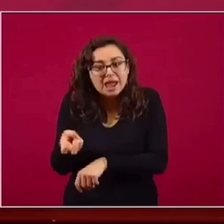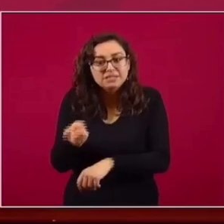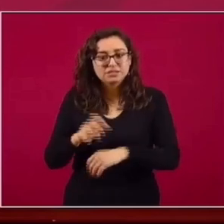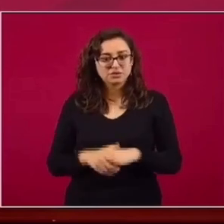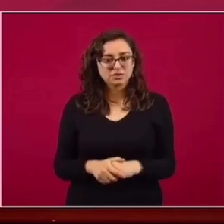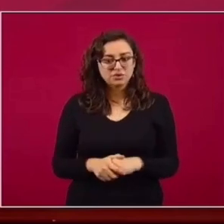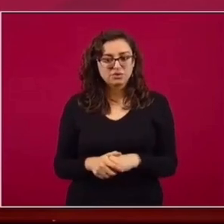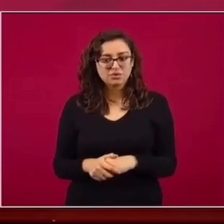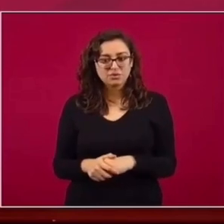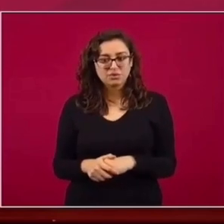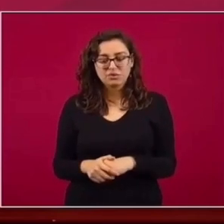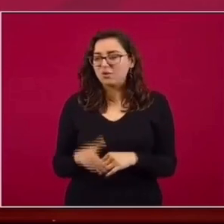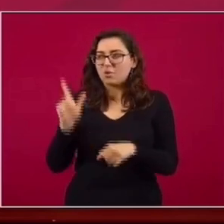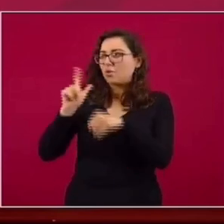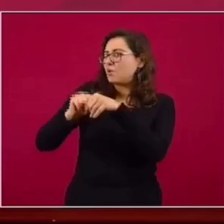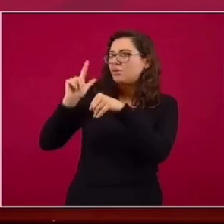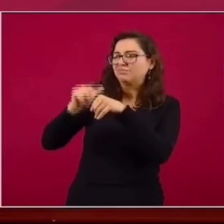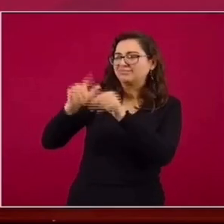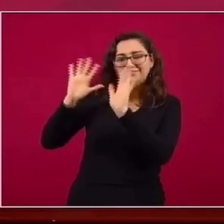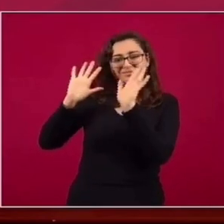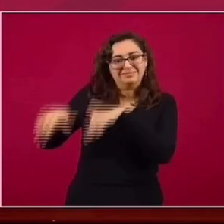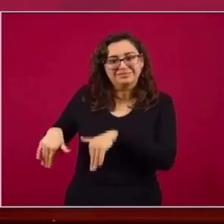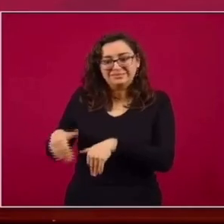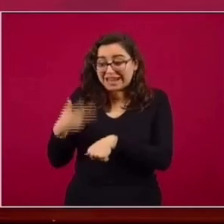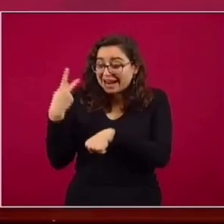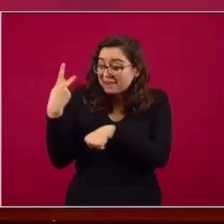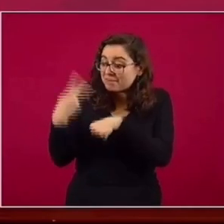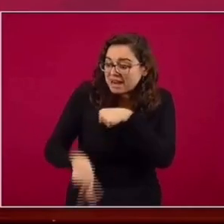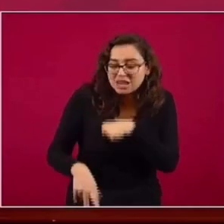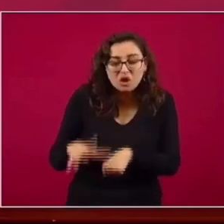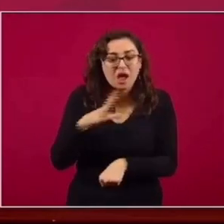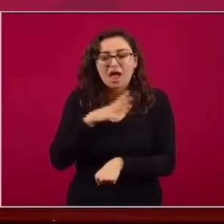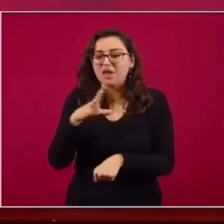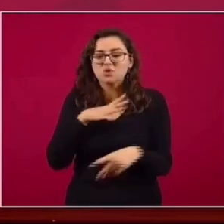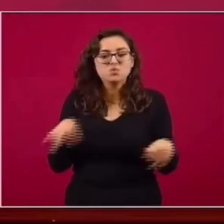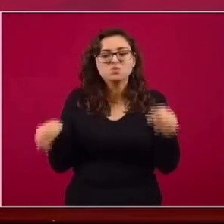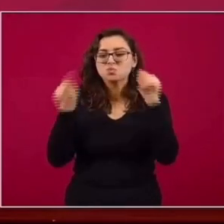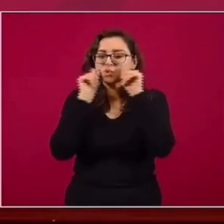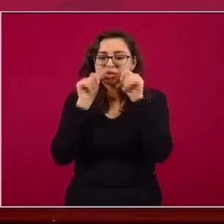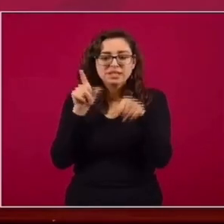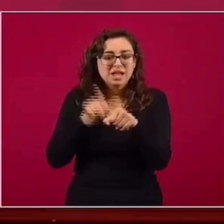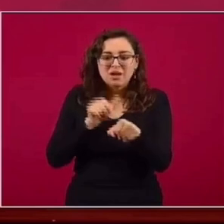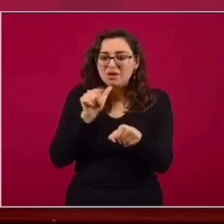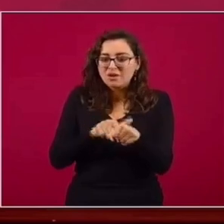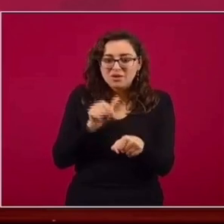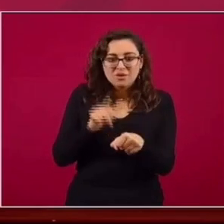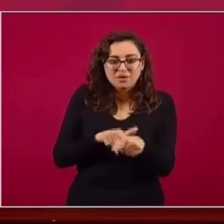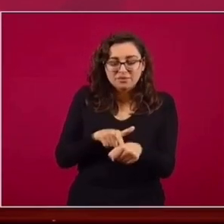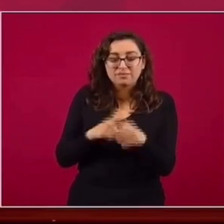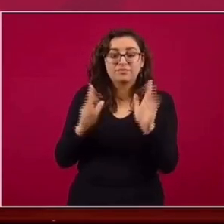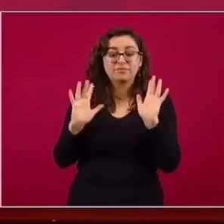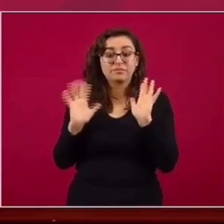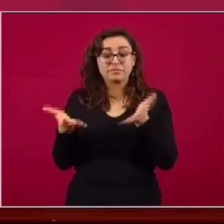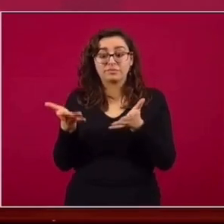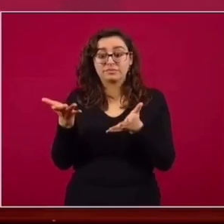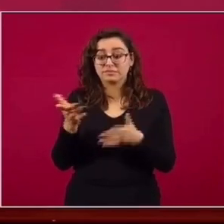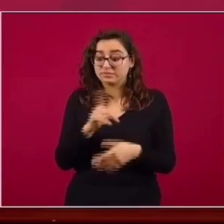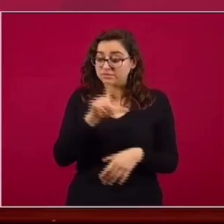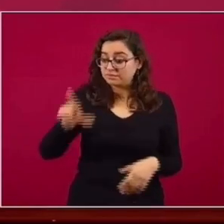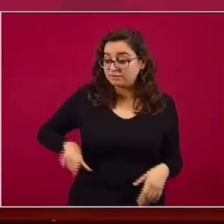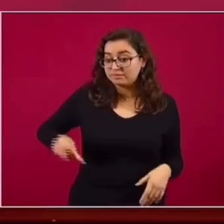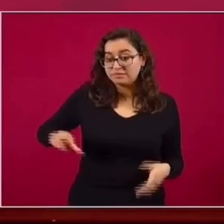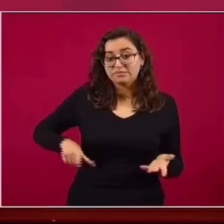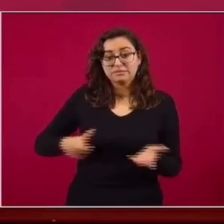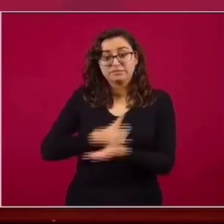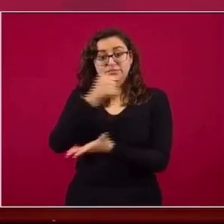específicas ya dispuestas, no por ponerse, sino ya dispuestas por parte del gobierno de la Ciudad de México,